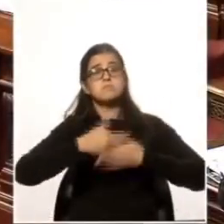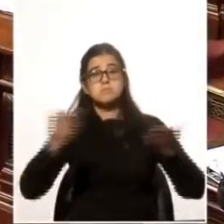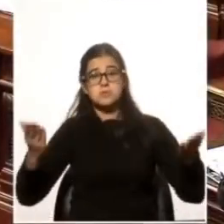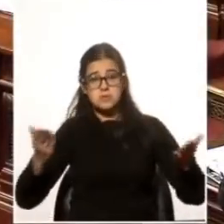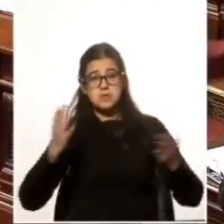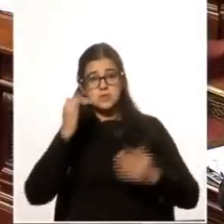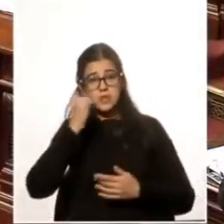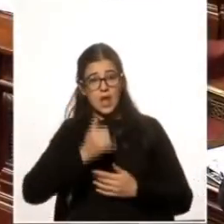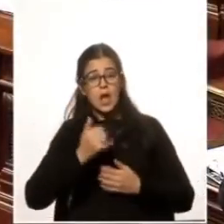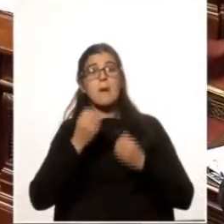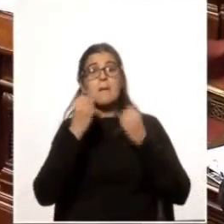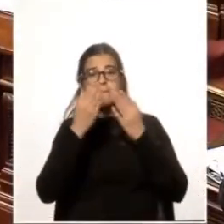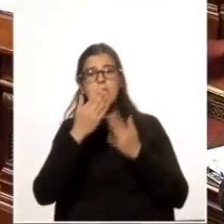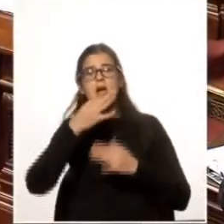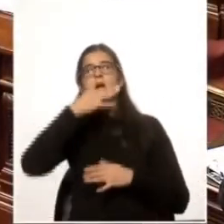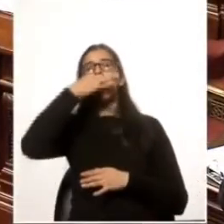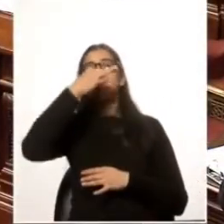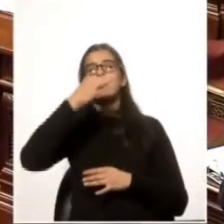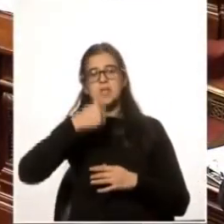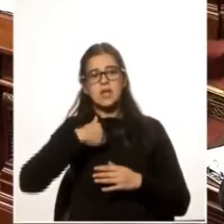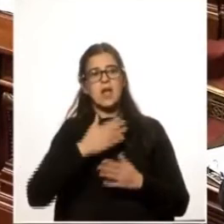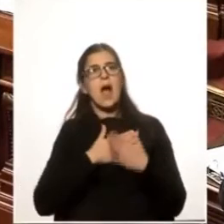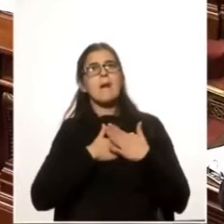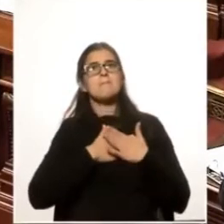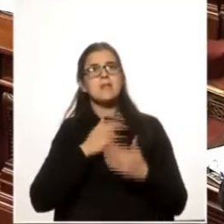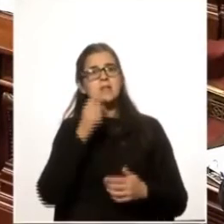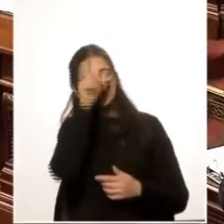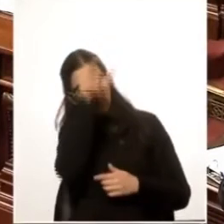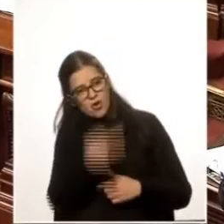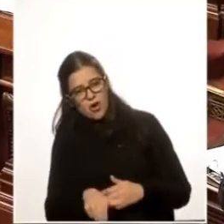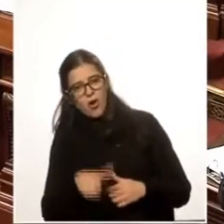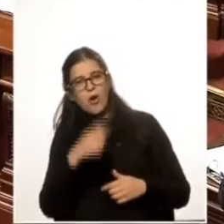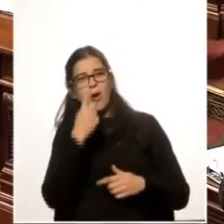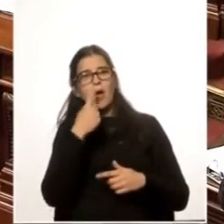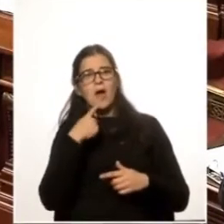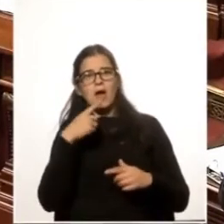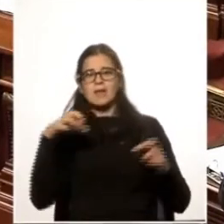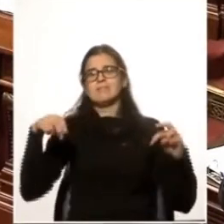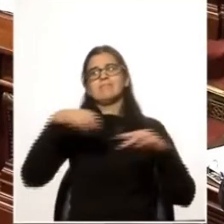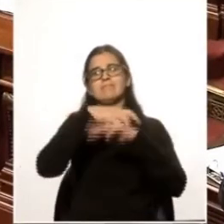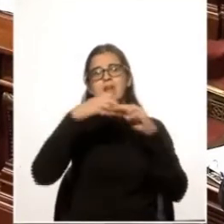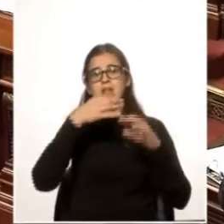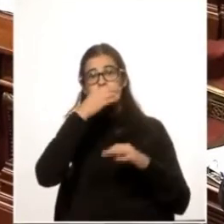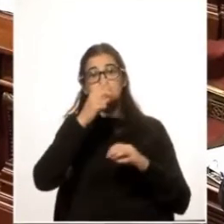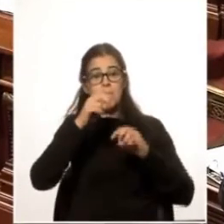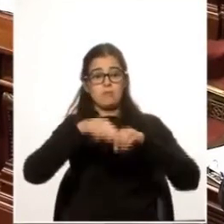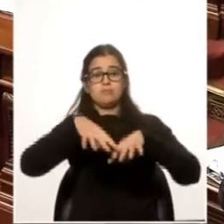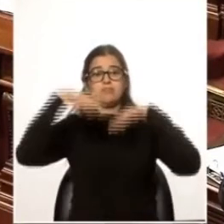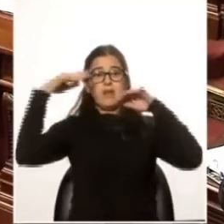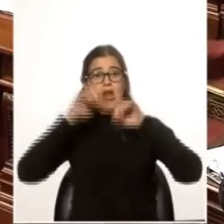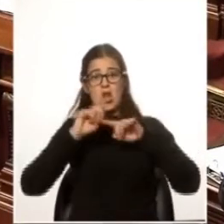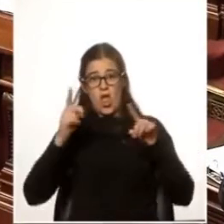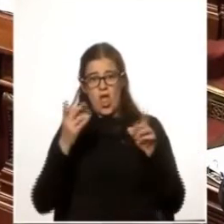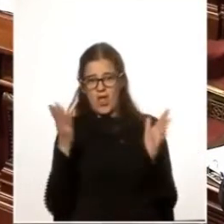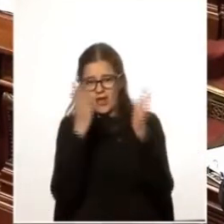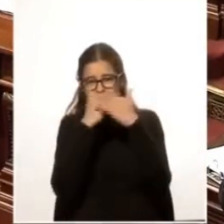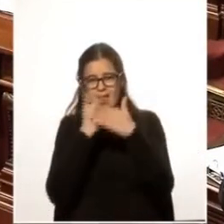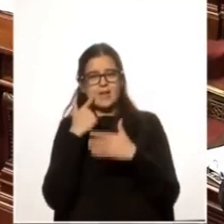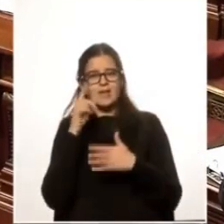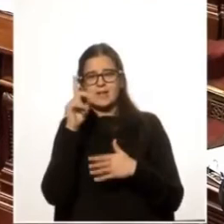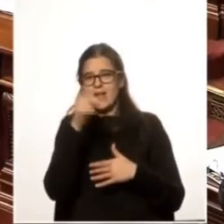porque confesar la admiración en los pasillos y no hacerlo en el plenario me parece que